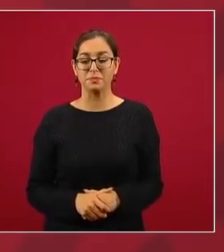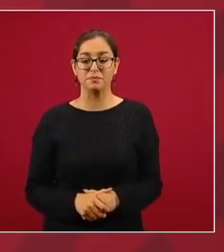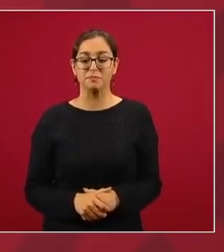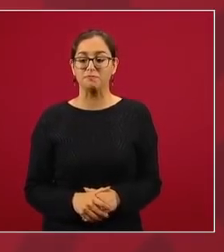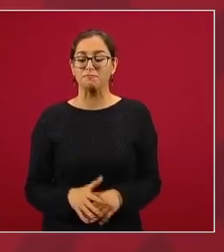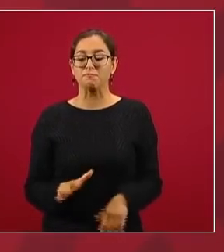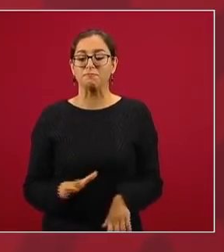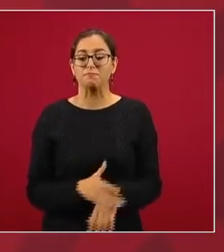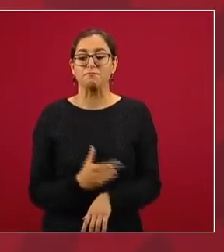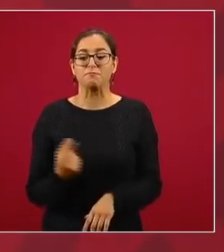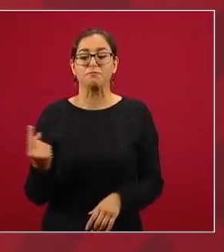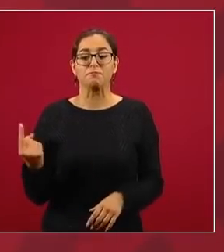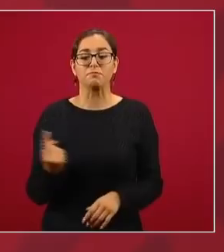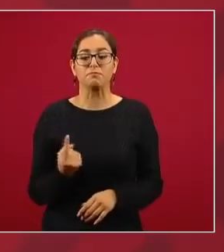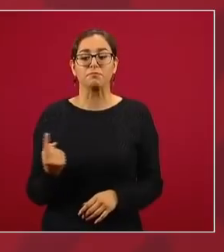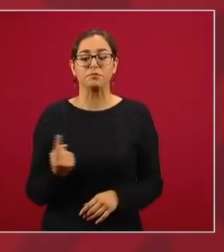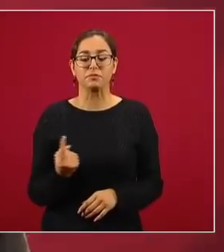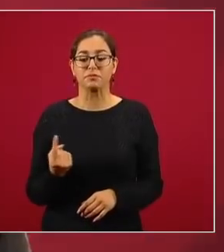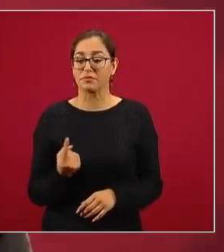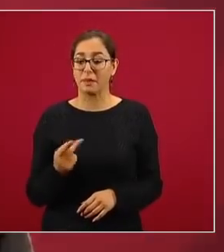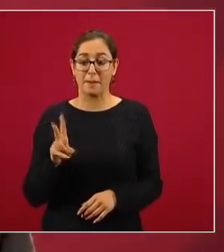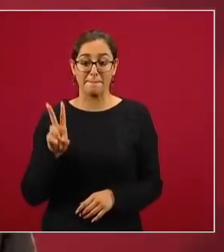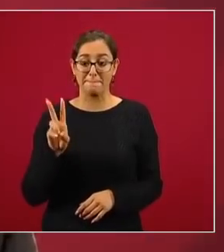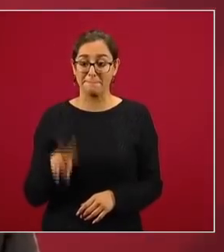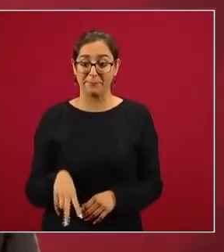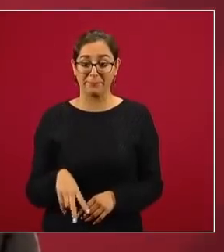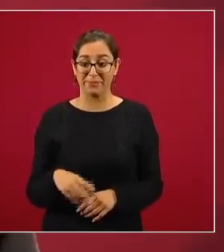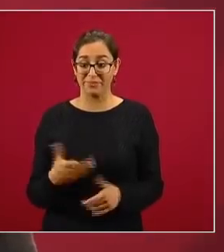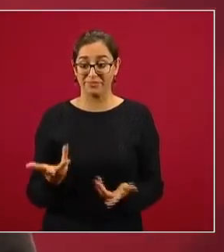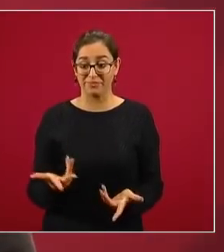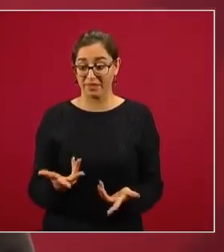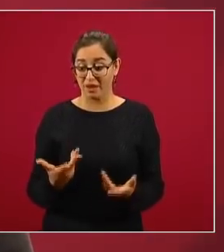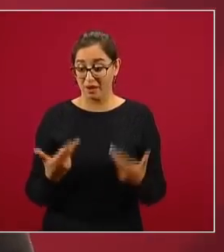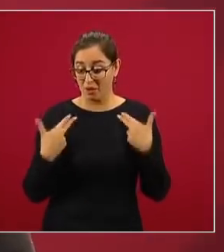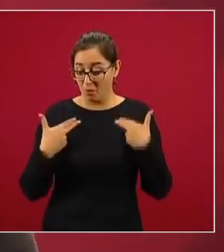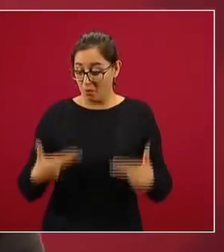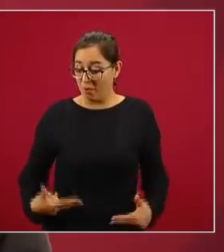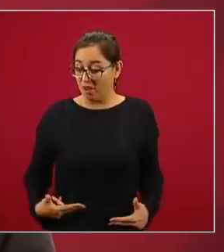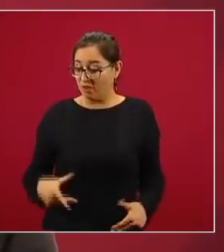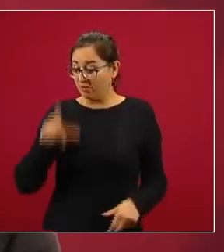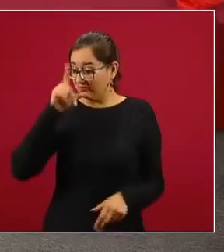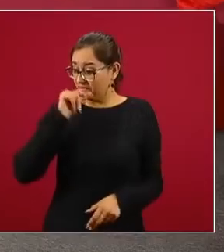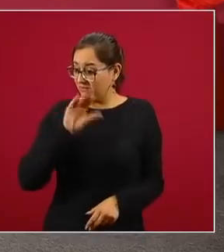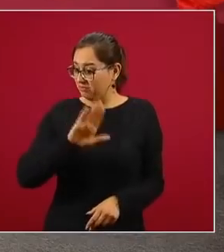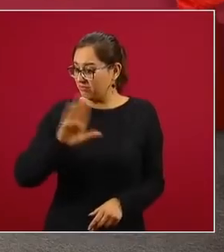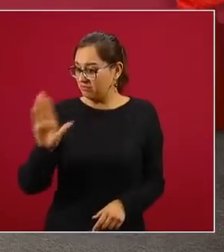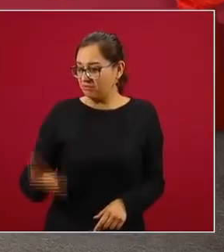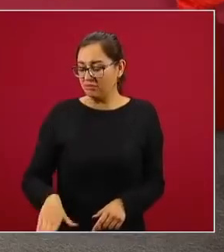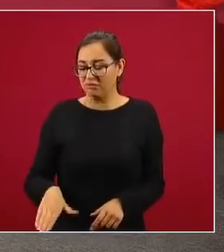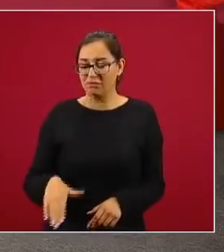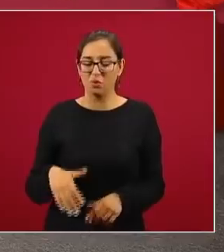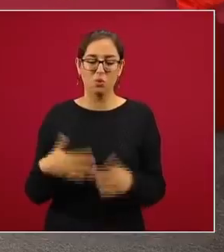porque es pérdida de una vida humana, eso es lo más